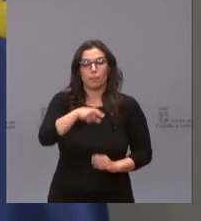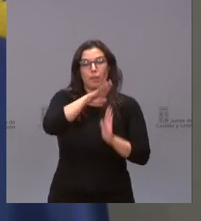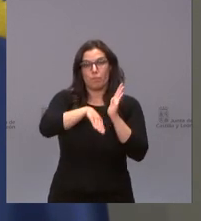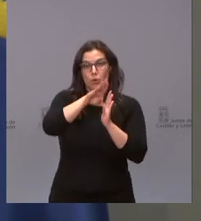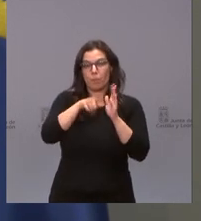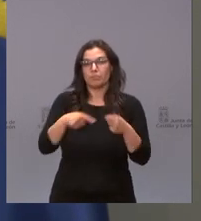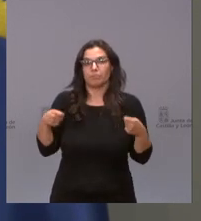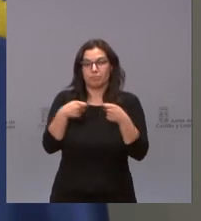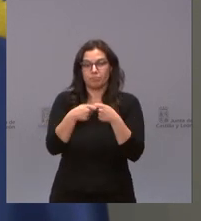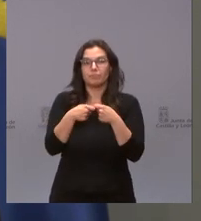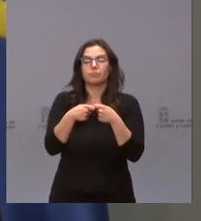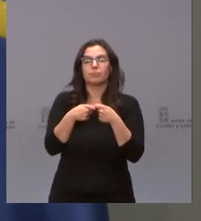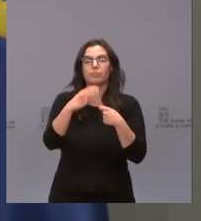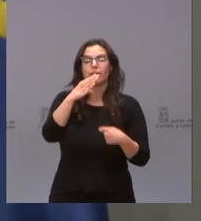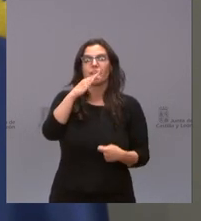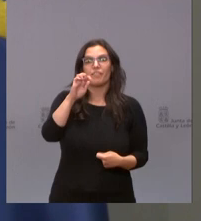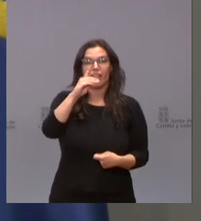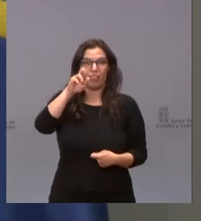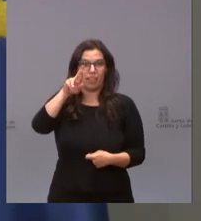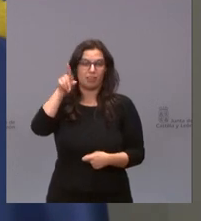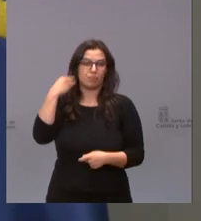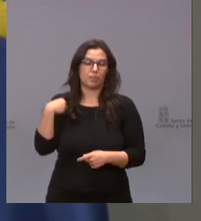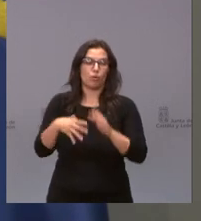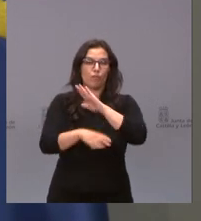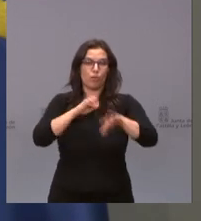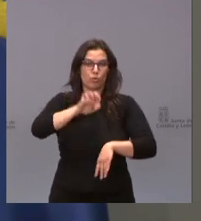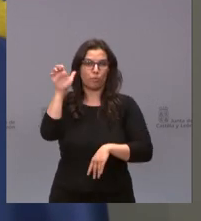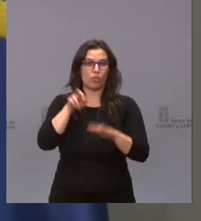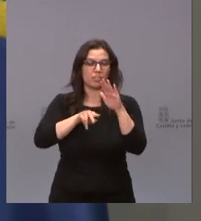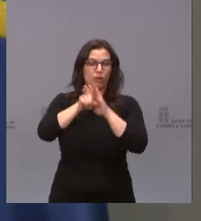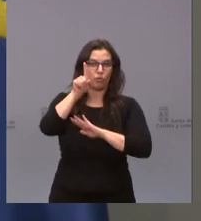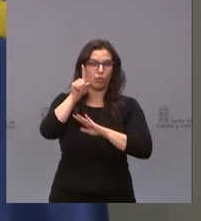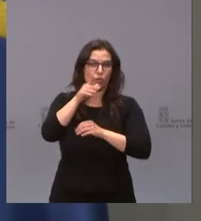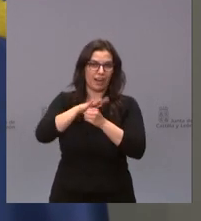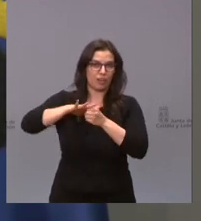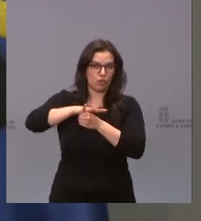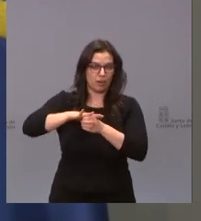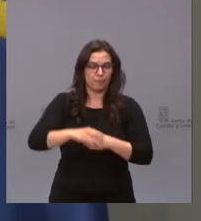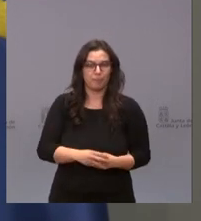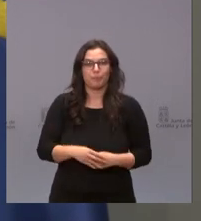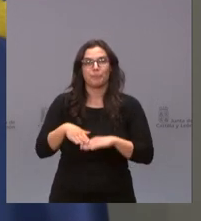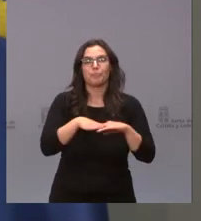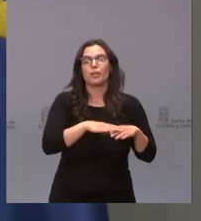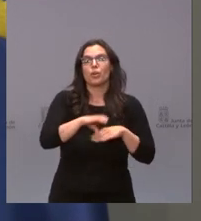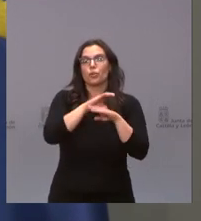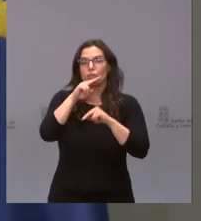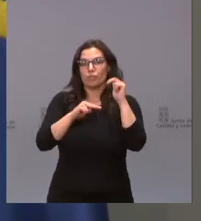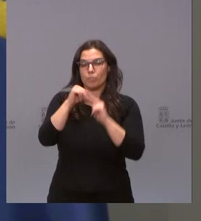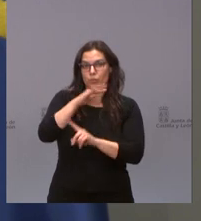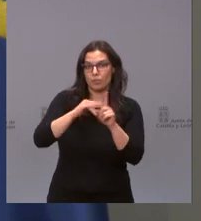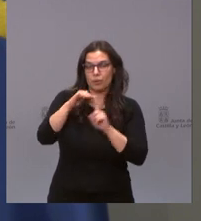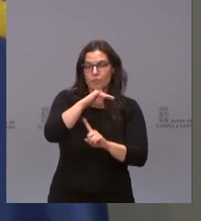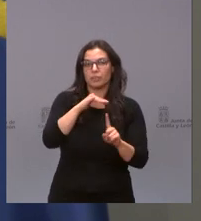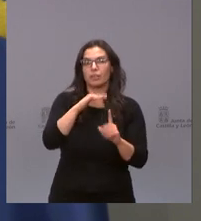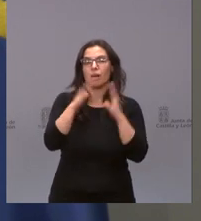cofinanciado por el FEDER, por el Fondo Europeo de Desarrollo Regional. La Consejería de Fomento y Medio Ambiente